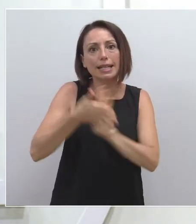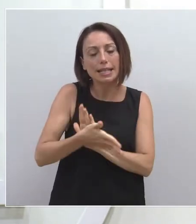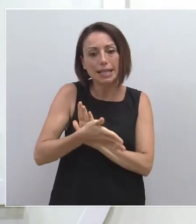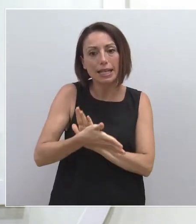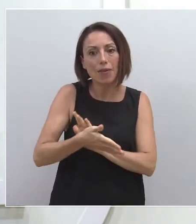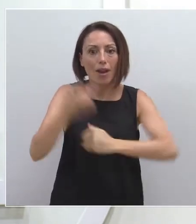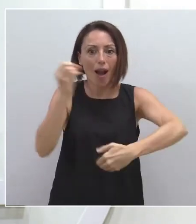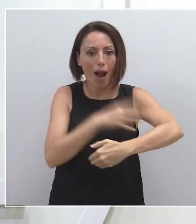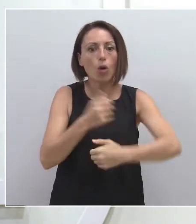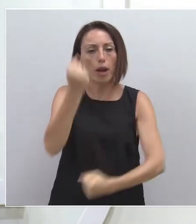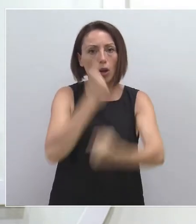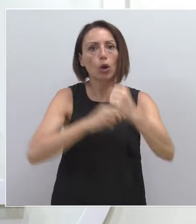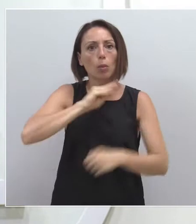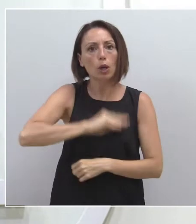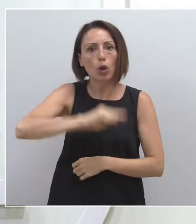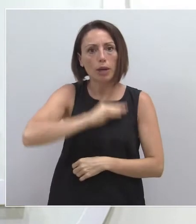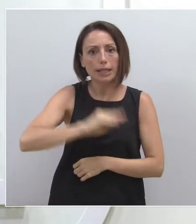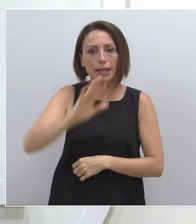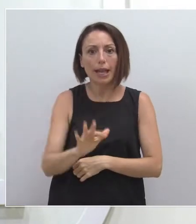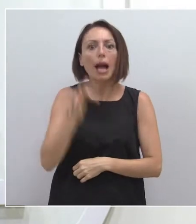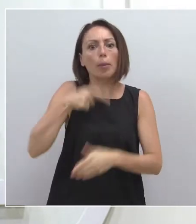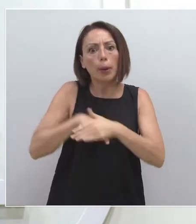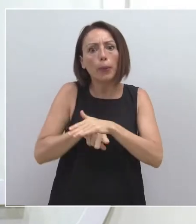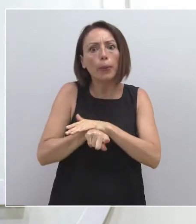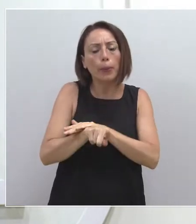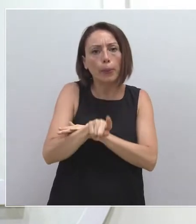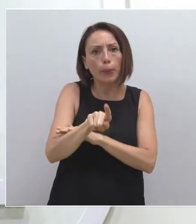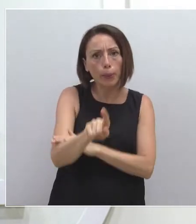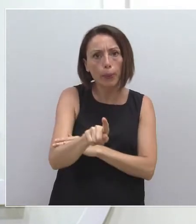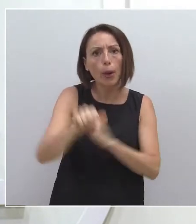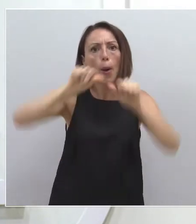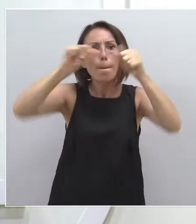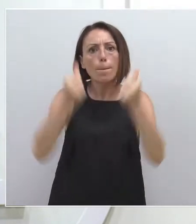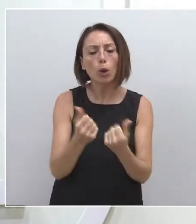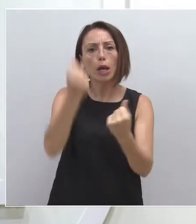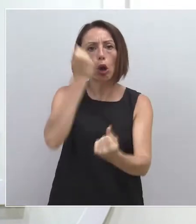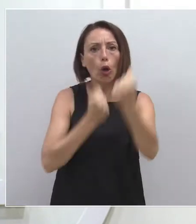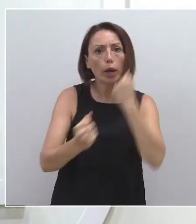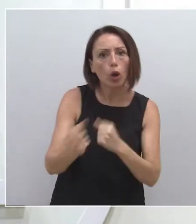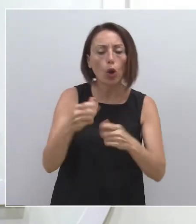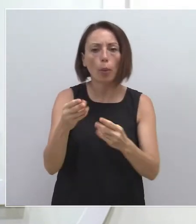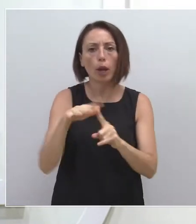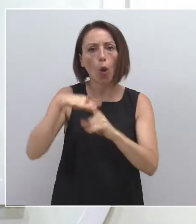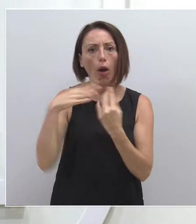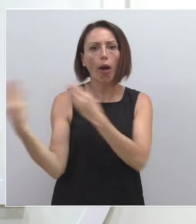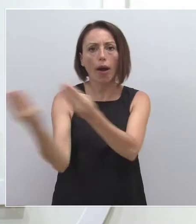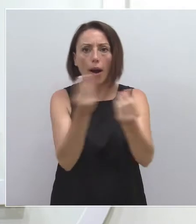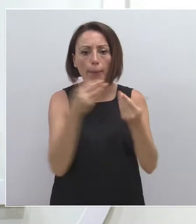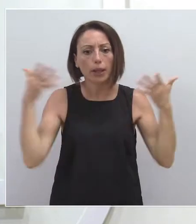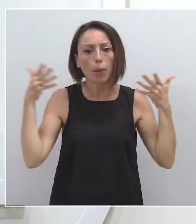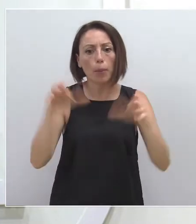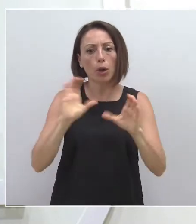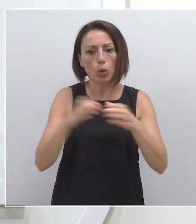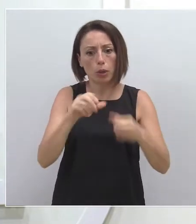ahorro económico junto al avance en este modelo de eficiencia y sostenibilidad medioambiental al que estamos enfocando nuestra región.